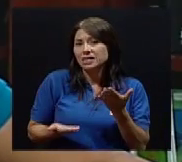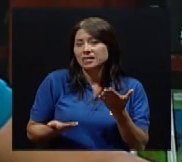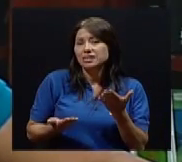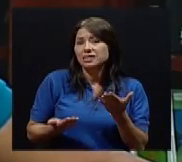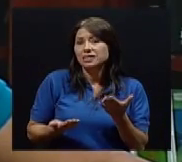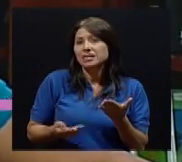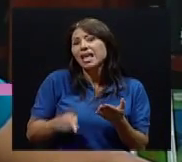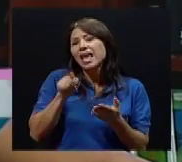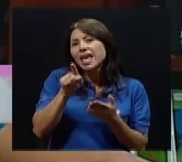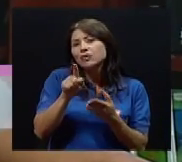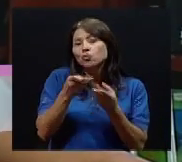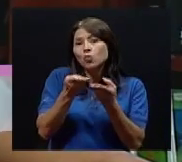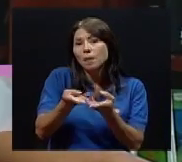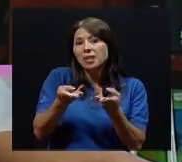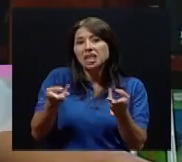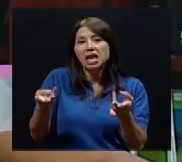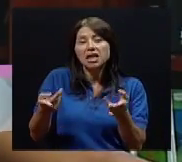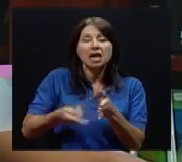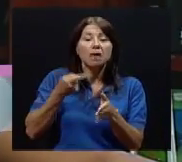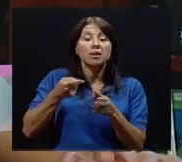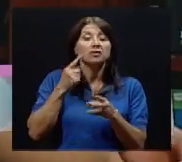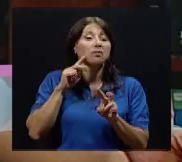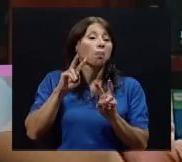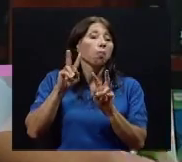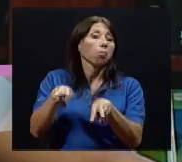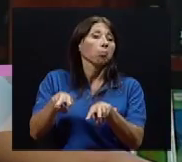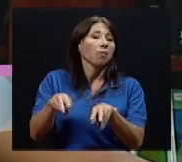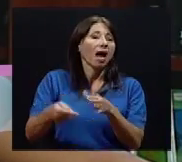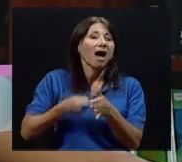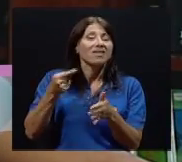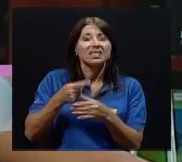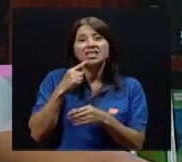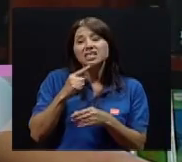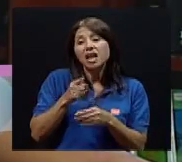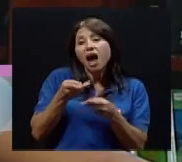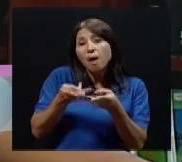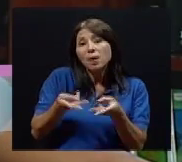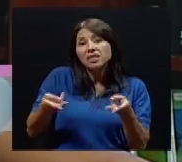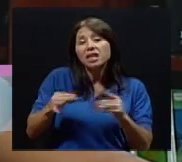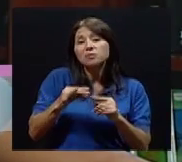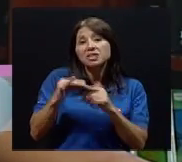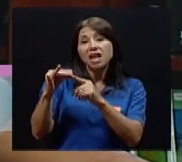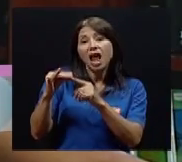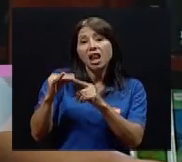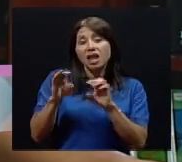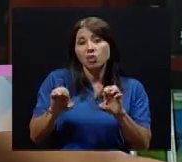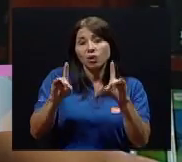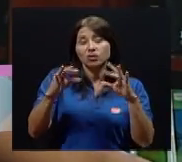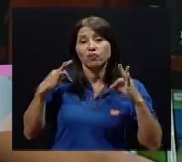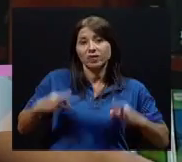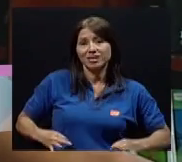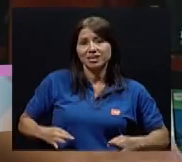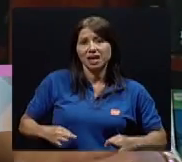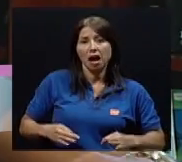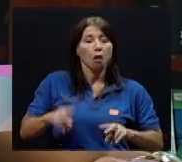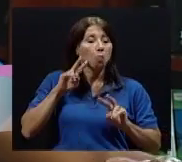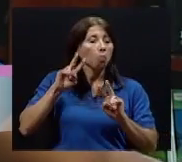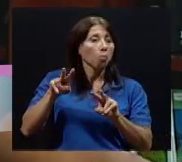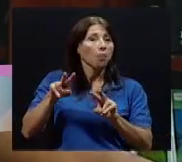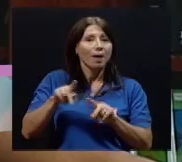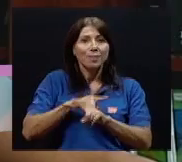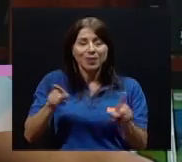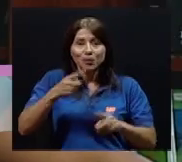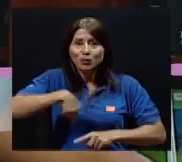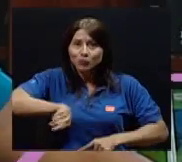menospreciarse porque se ve como incluso una materia especial. Sin embargo, podríamos incluso desde el